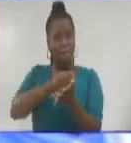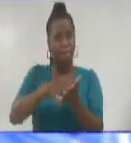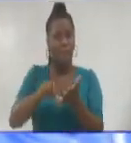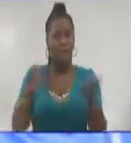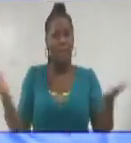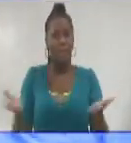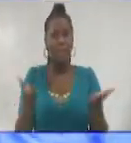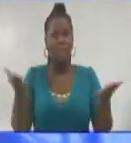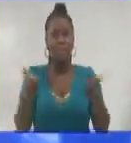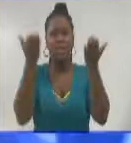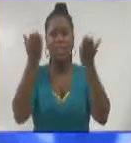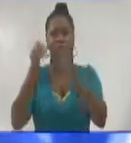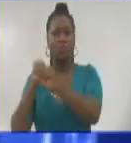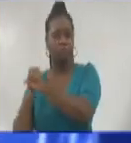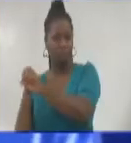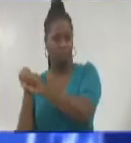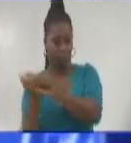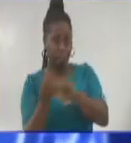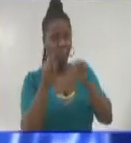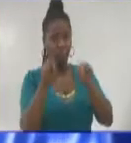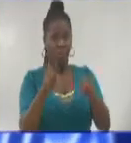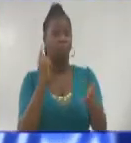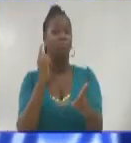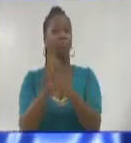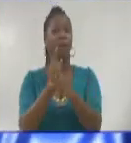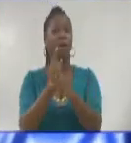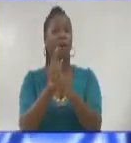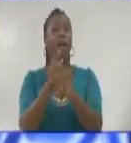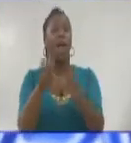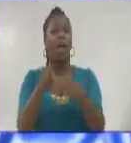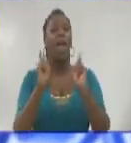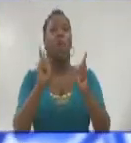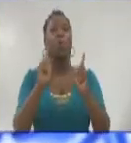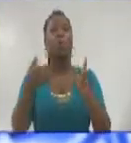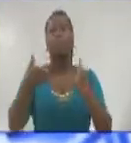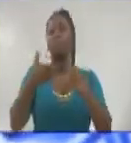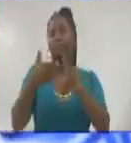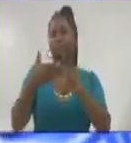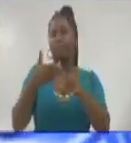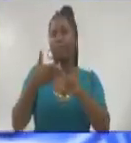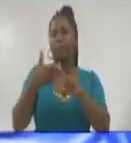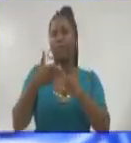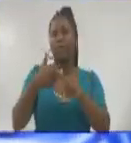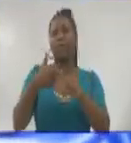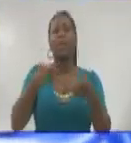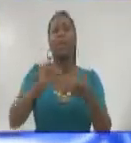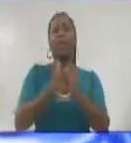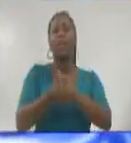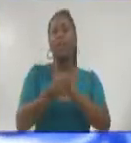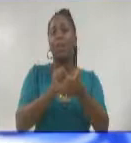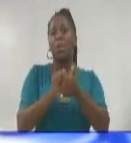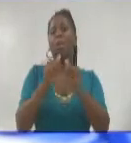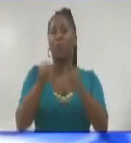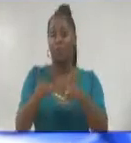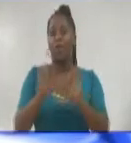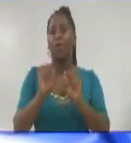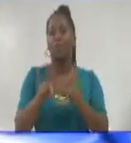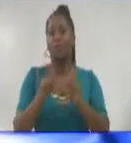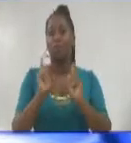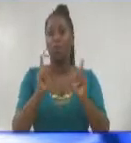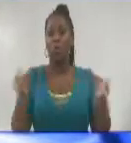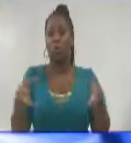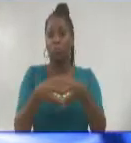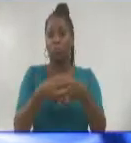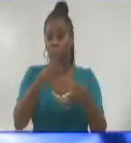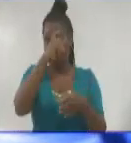desarrollo del béisbol cubano. En este encuentro, presidido por el vicepresidente primero del INDER, Raúl Fornés Valenciano, se